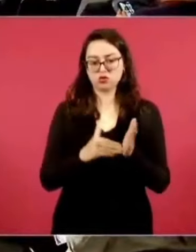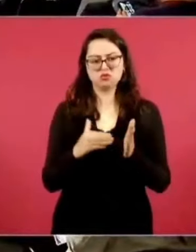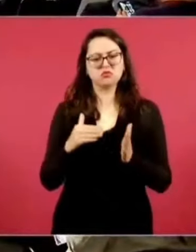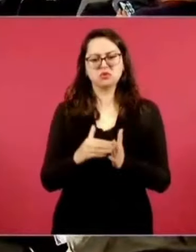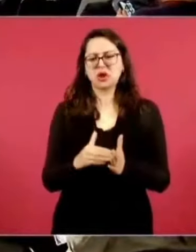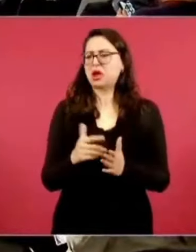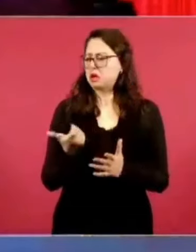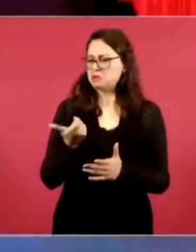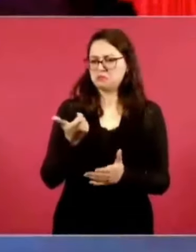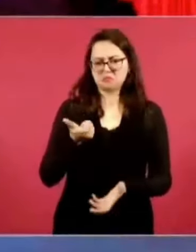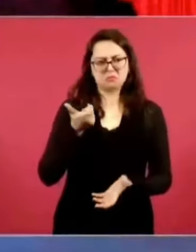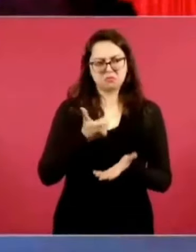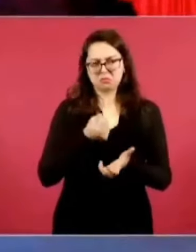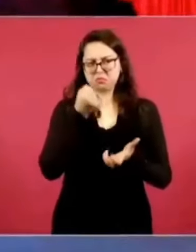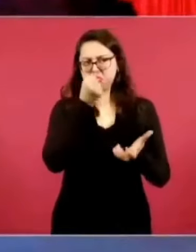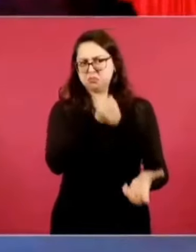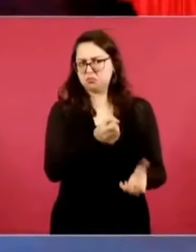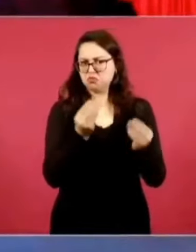no mucho, ¿eh?